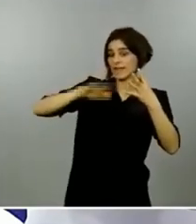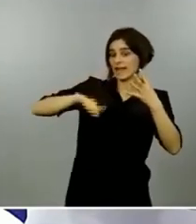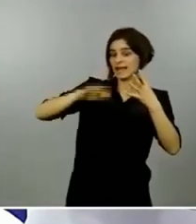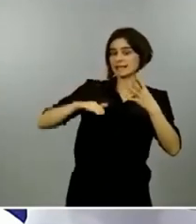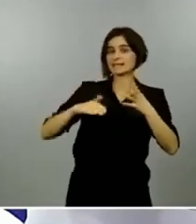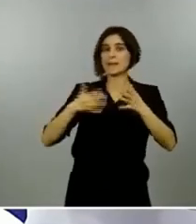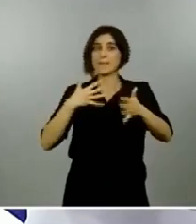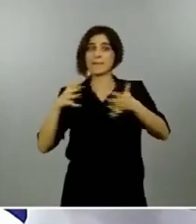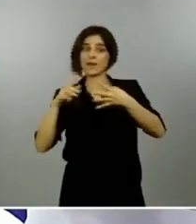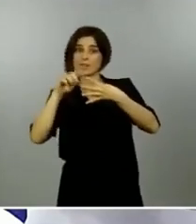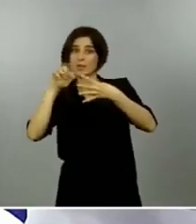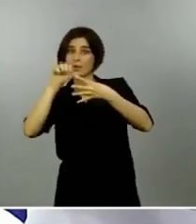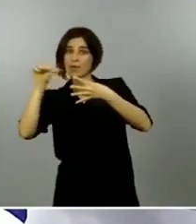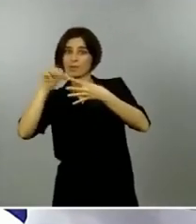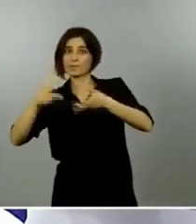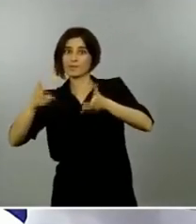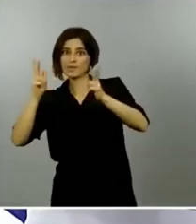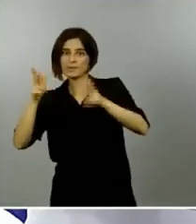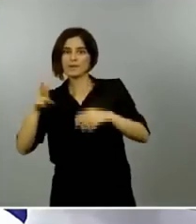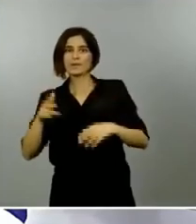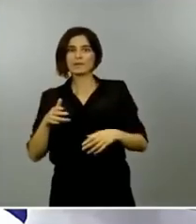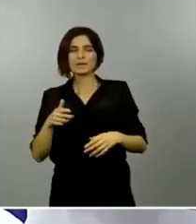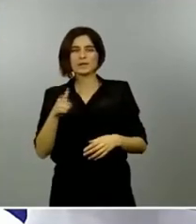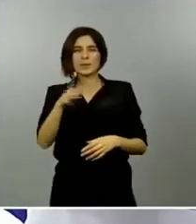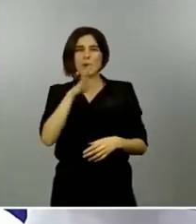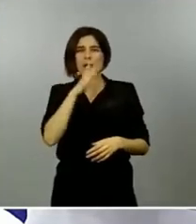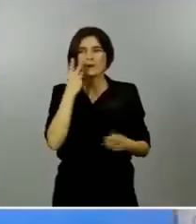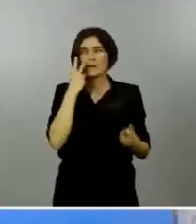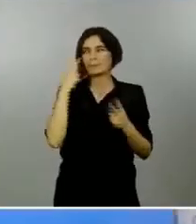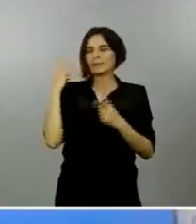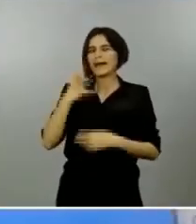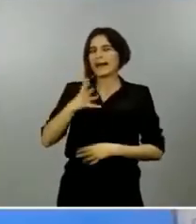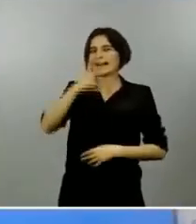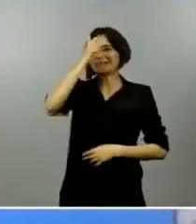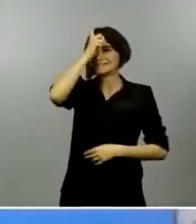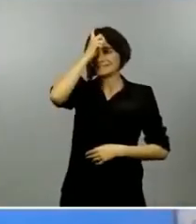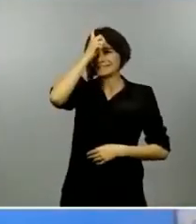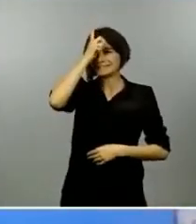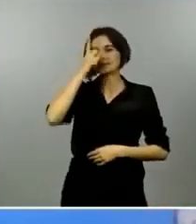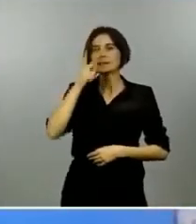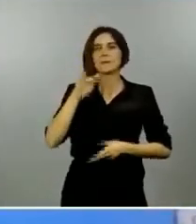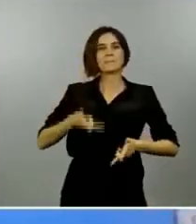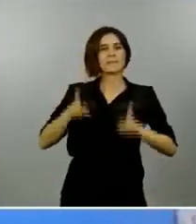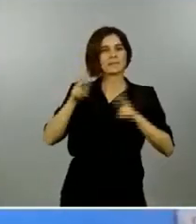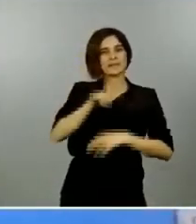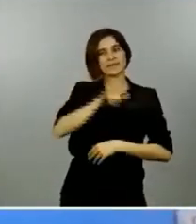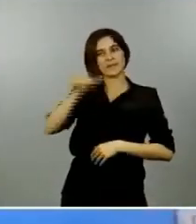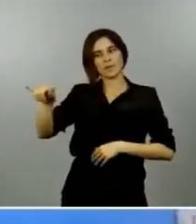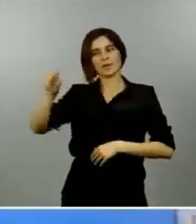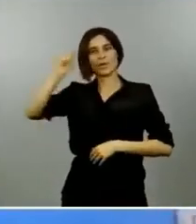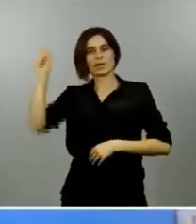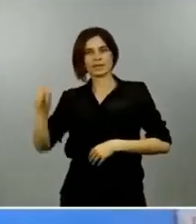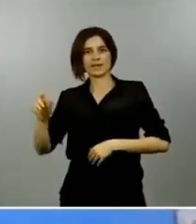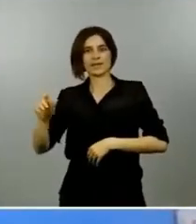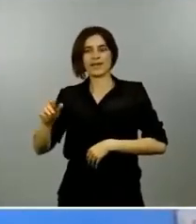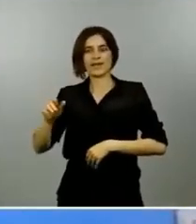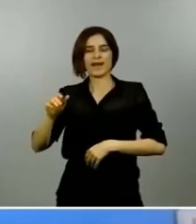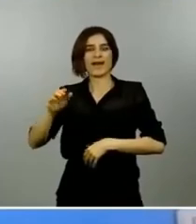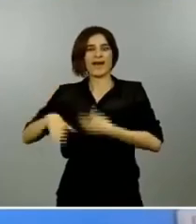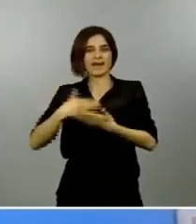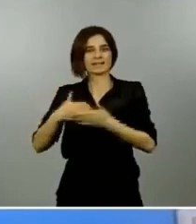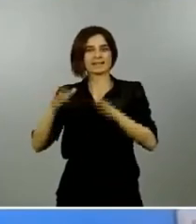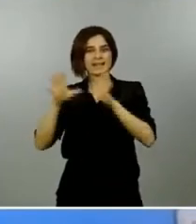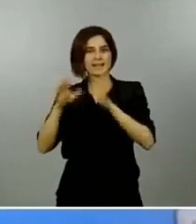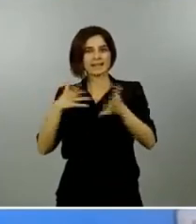arrepiente de haber permitido vueltos hasta Italia hasta el 10 de marzo eventos masivos en todas las